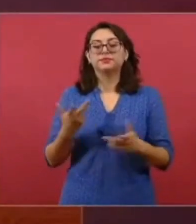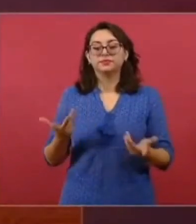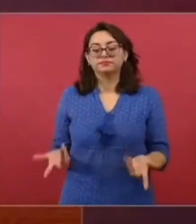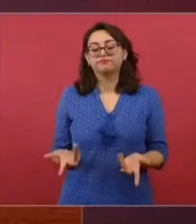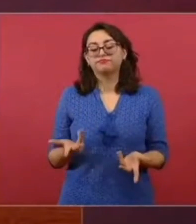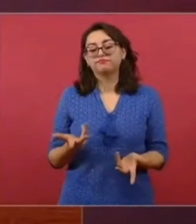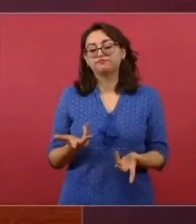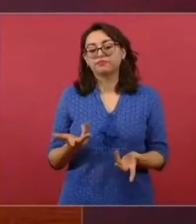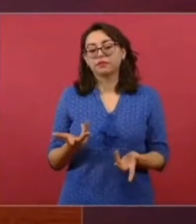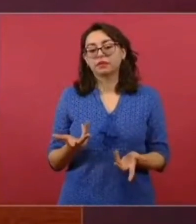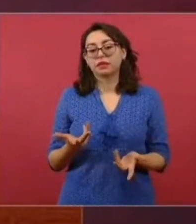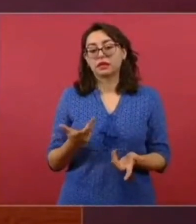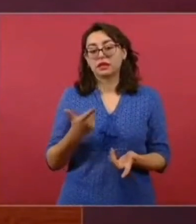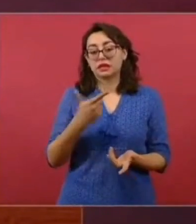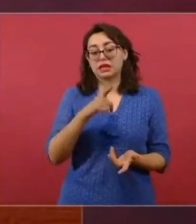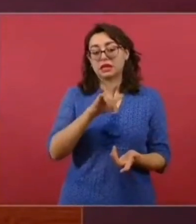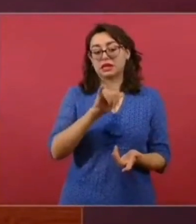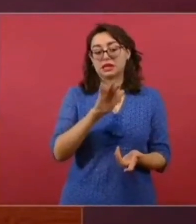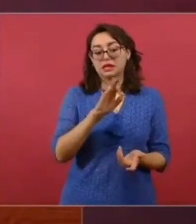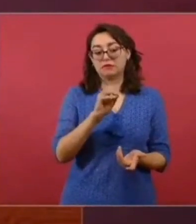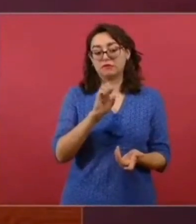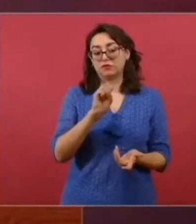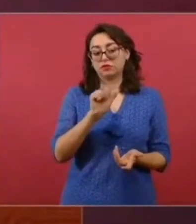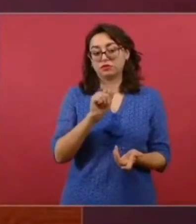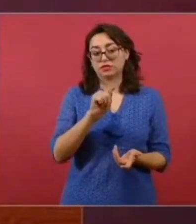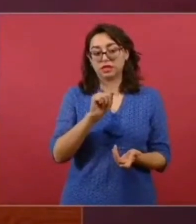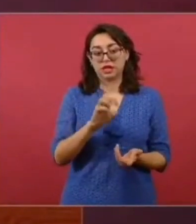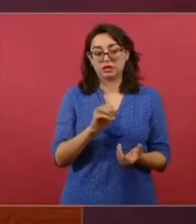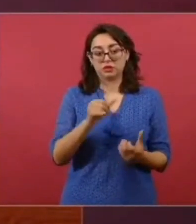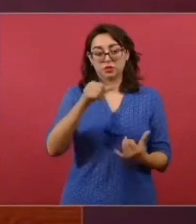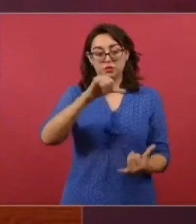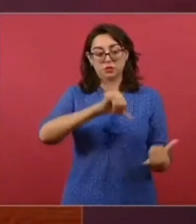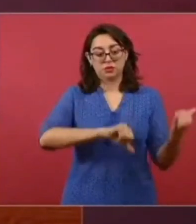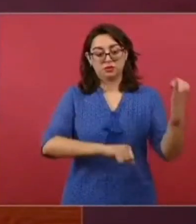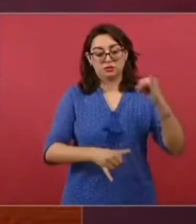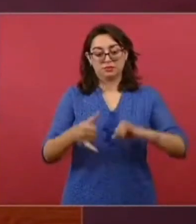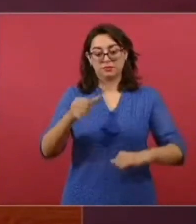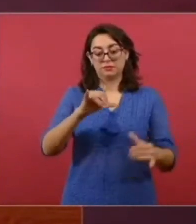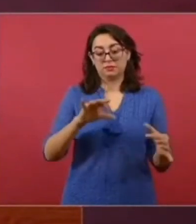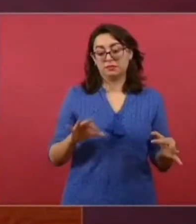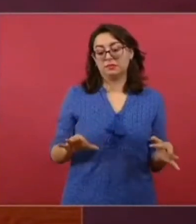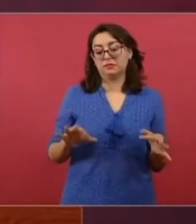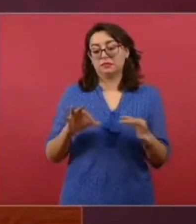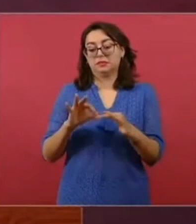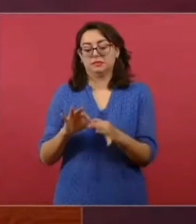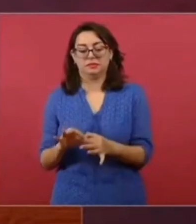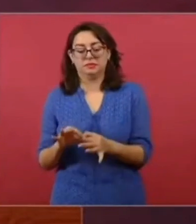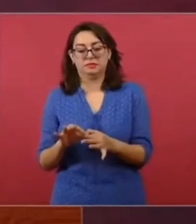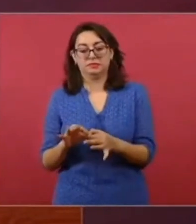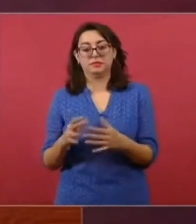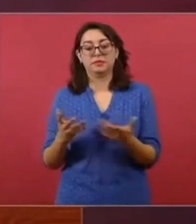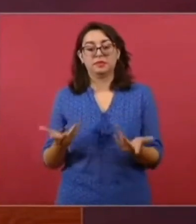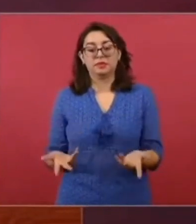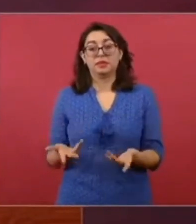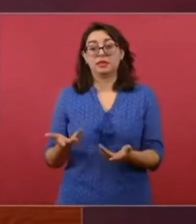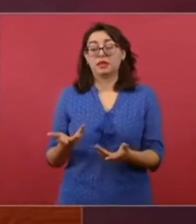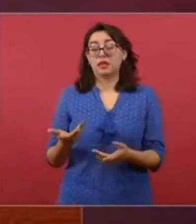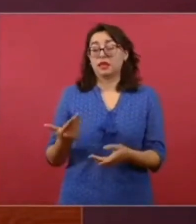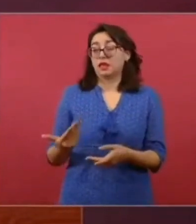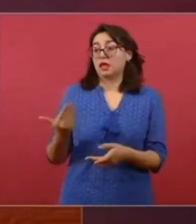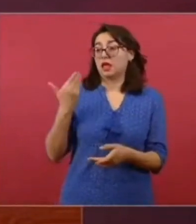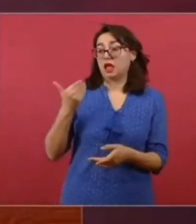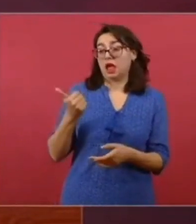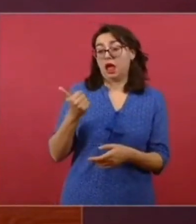compartirles que por única ocasión e históricamente en este país, en agosto